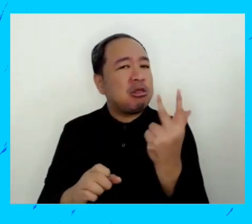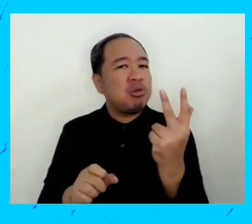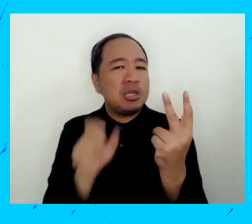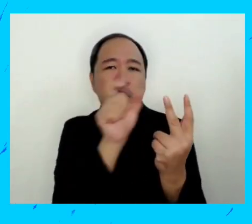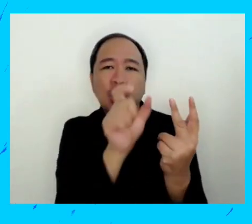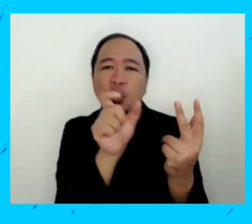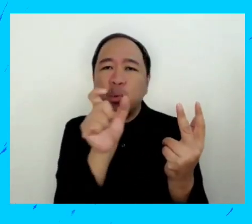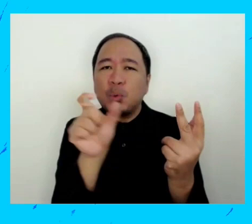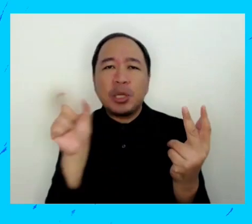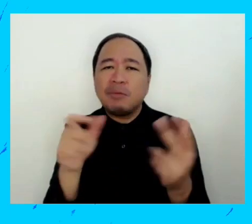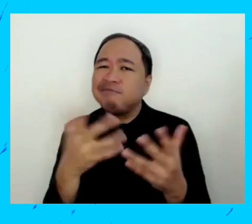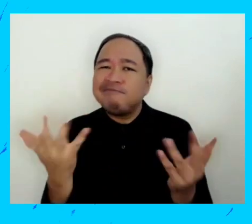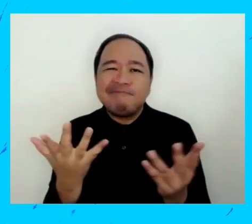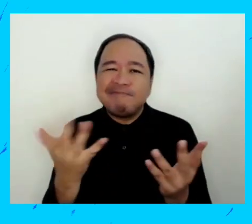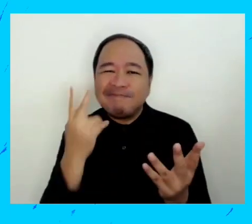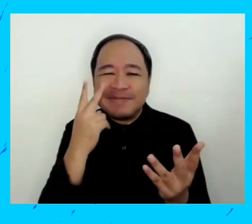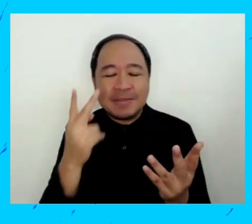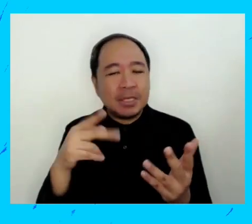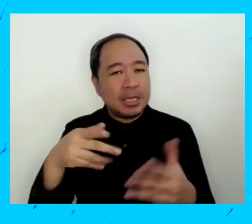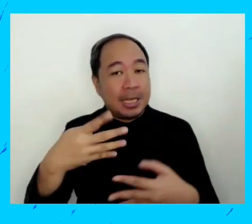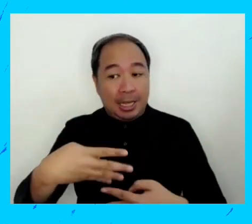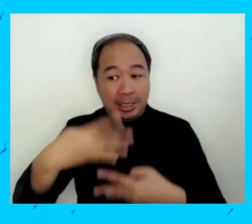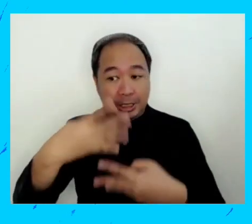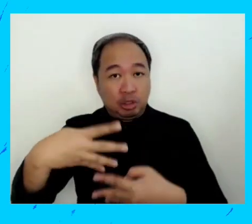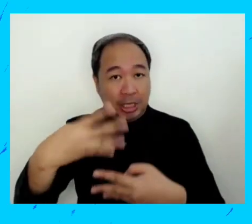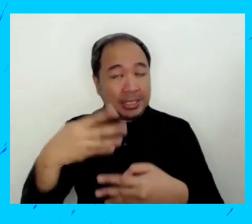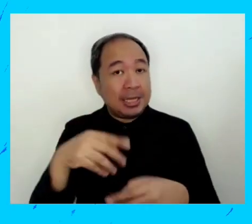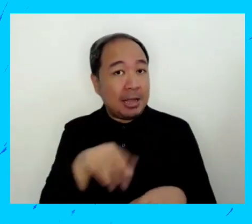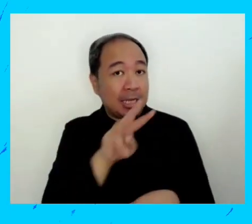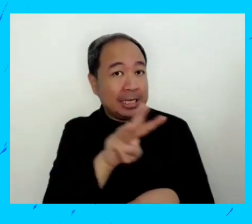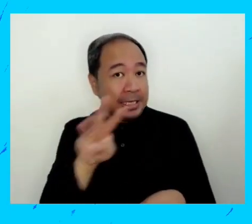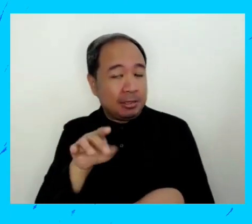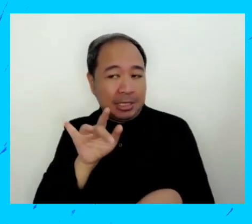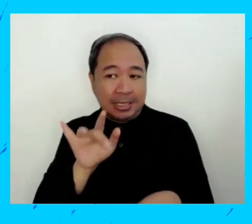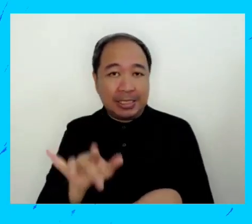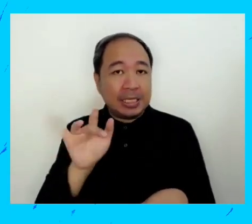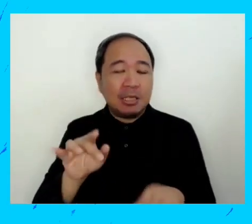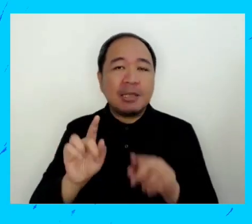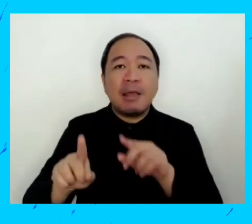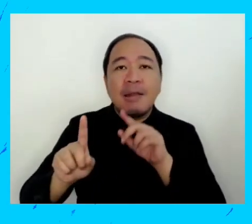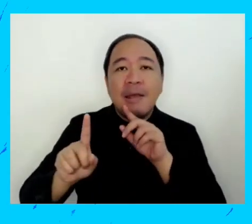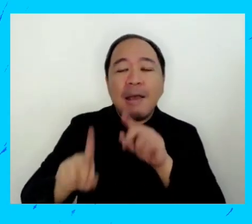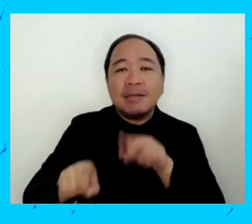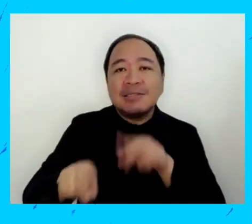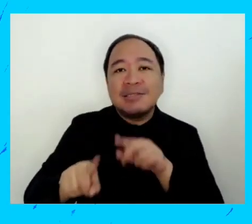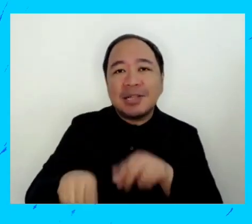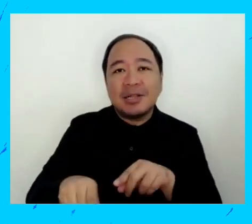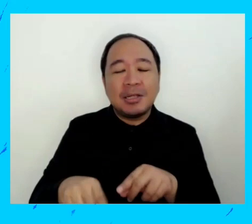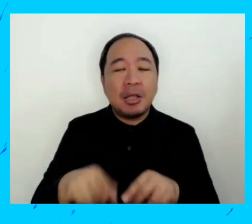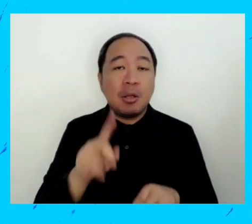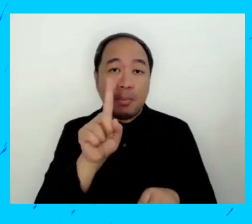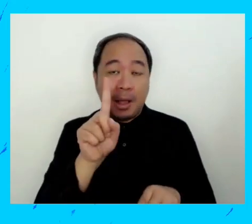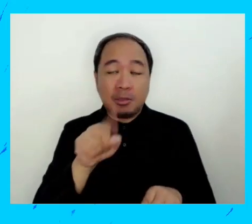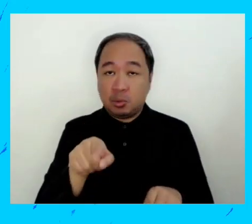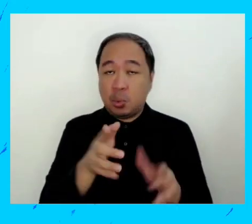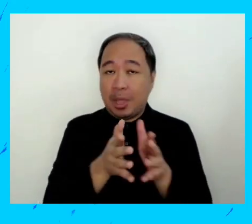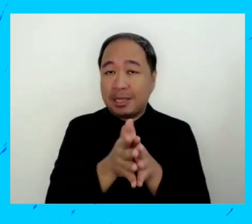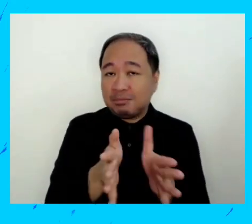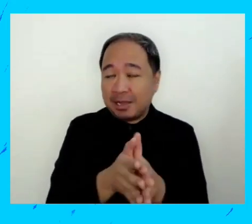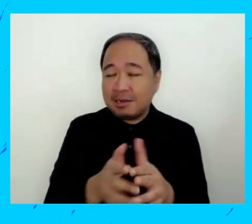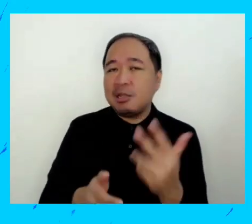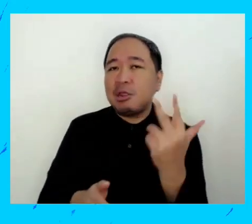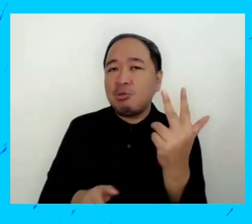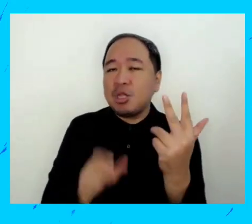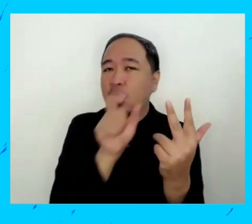describir su experiencia cuál sería tenemos un link en el chat pero por favor